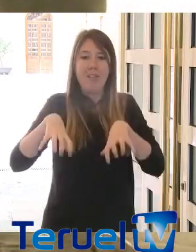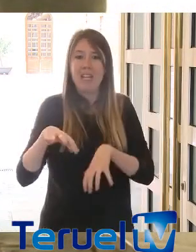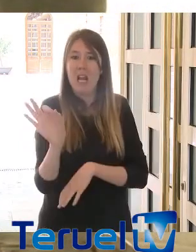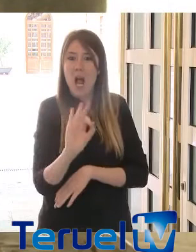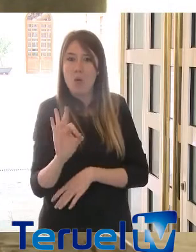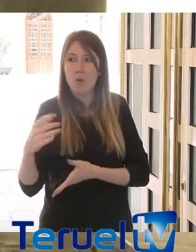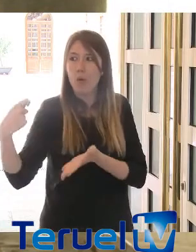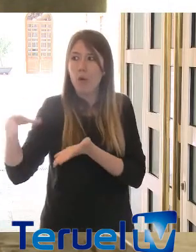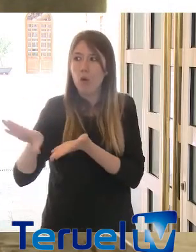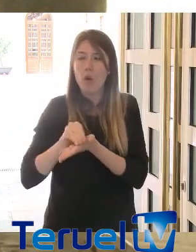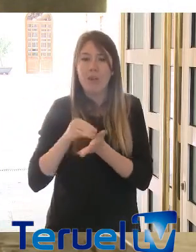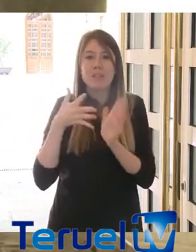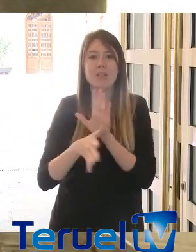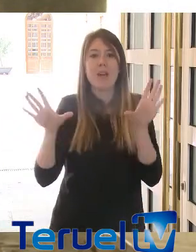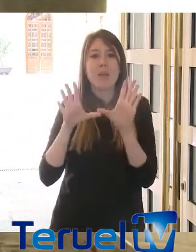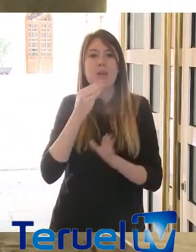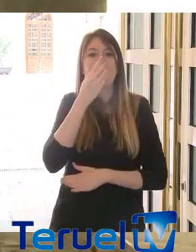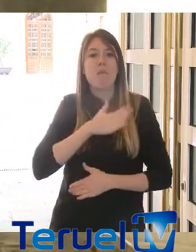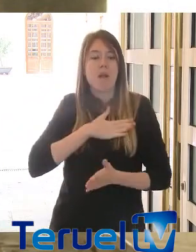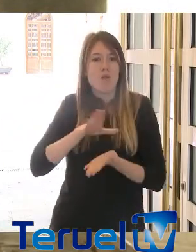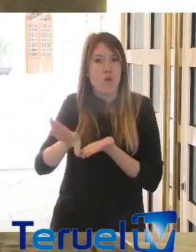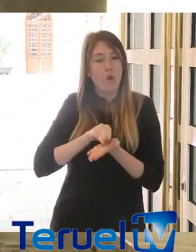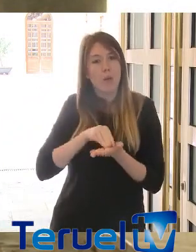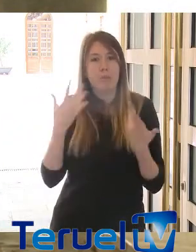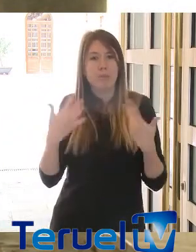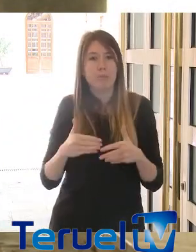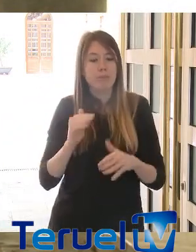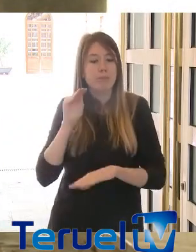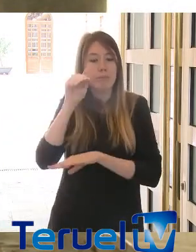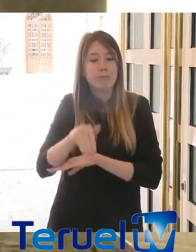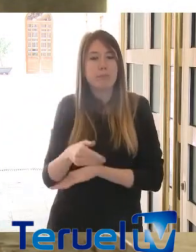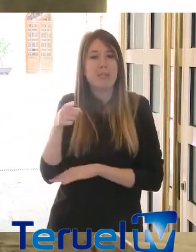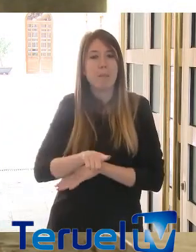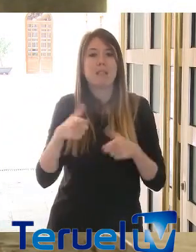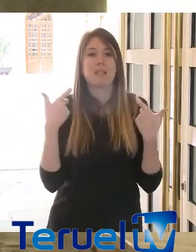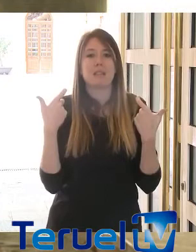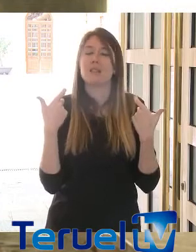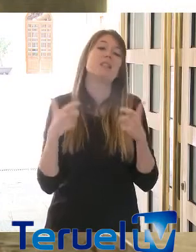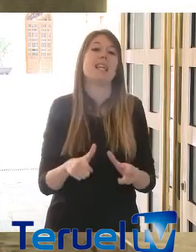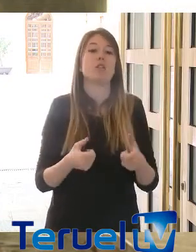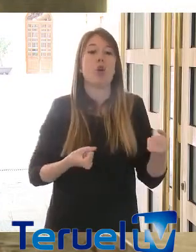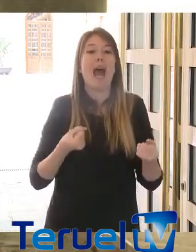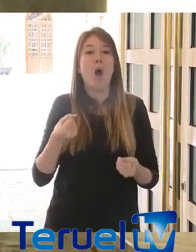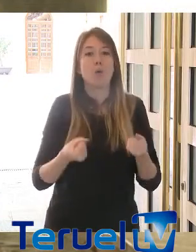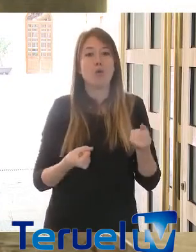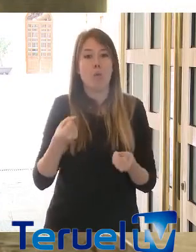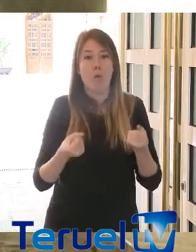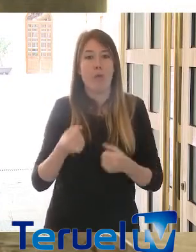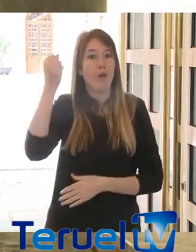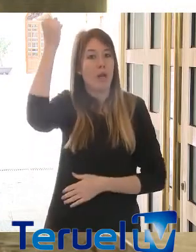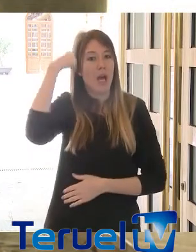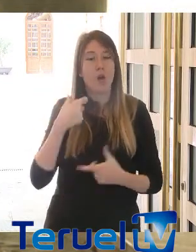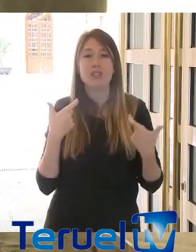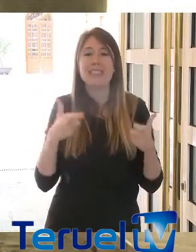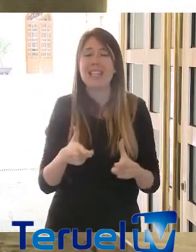mayo. Tenemos una caída del turismo brutal, tenemos una caída en el sector de la automoción, en nuestra comunidad autónoma, que es un sector